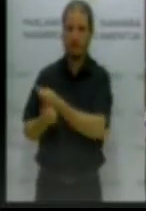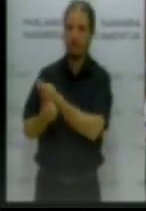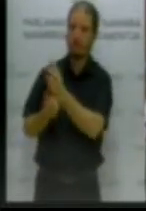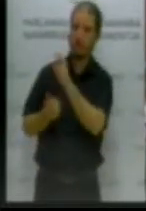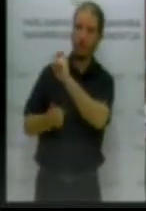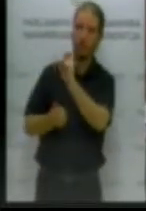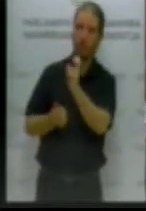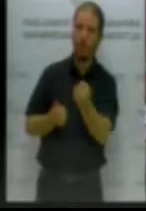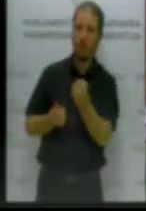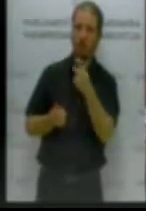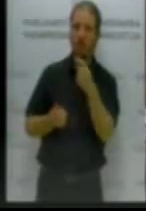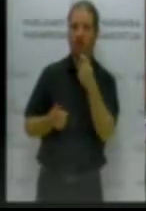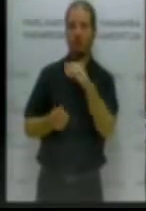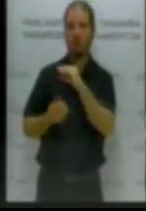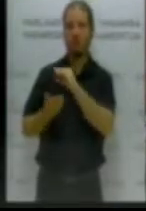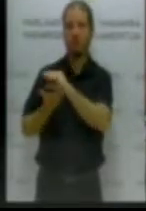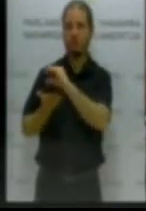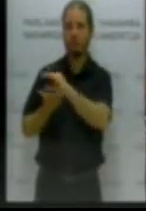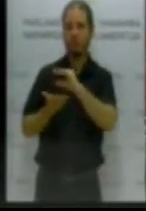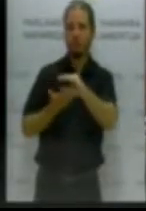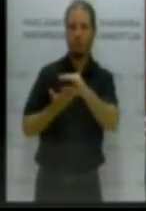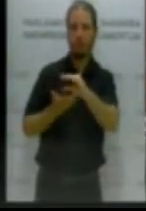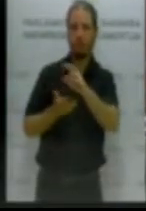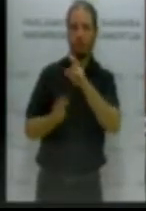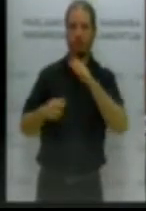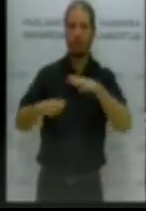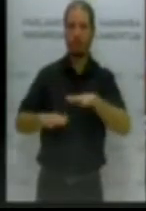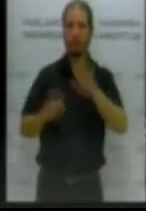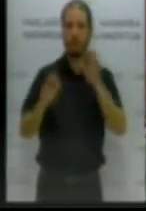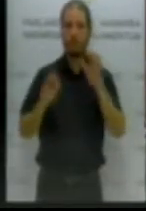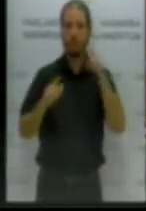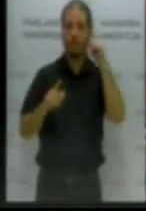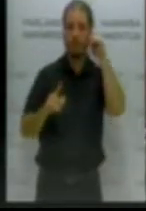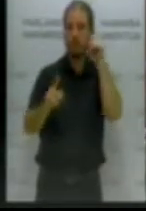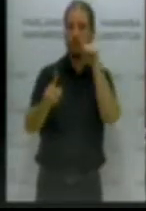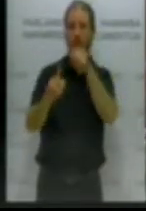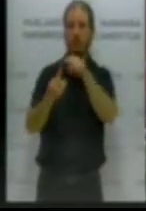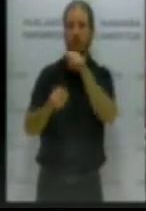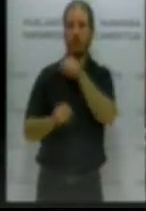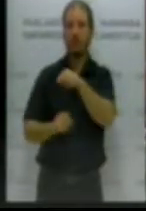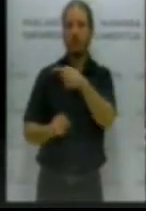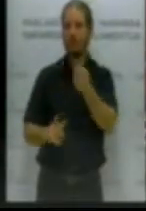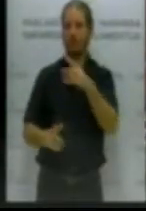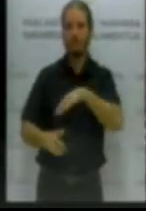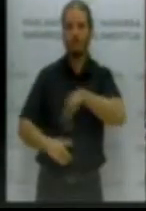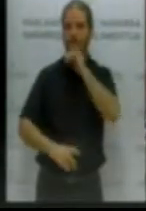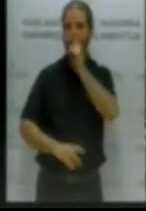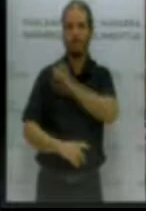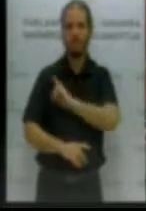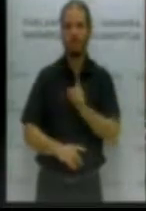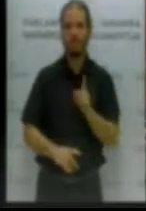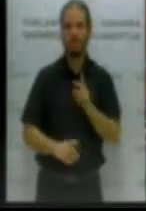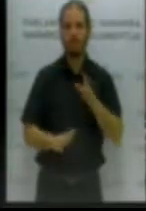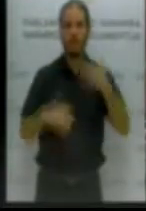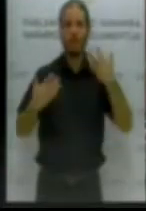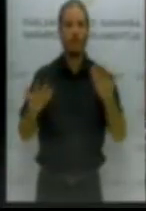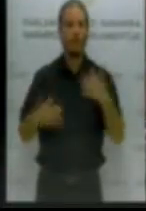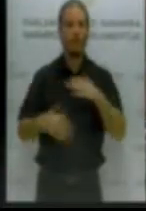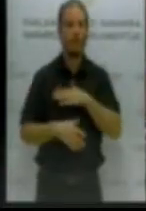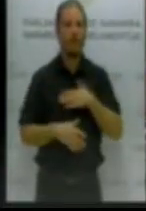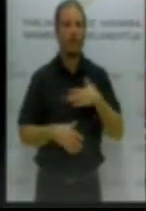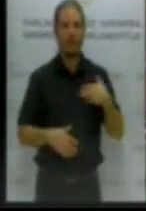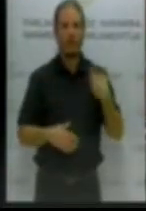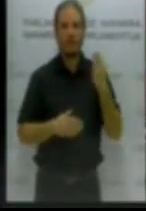pero también es cierto que el horizonte de este complemento es insuficiente y de ahí que propongamos avanzar de